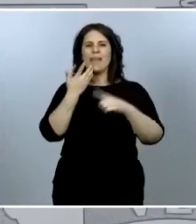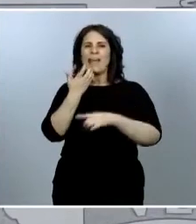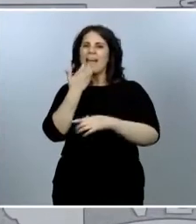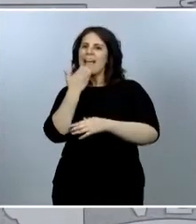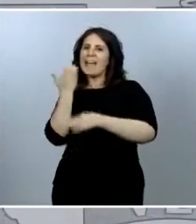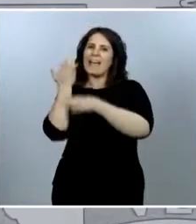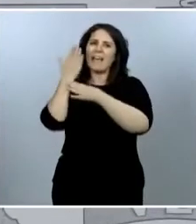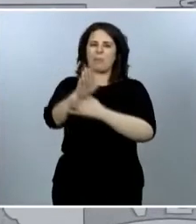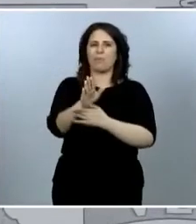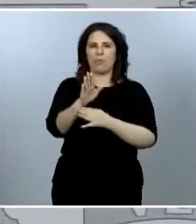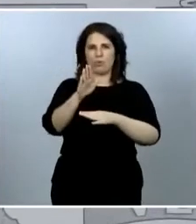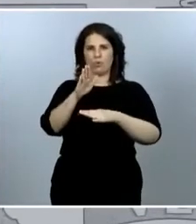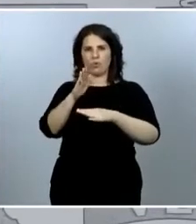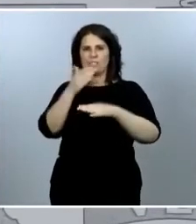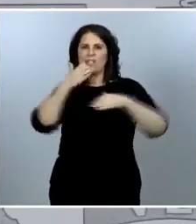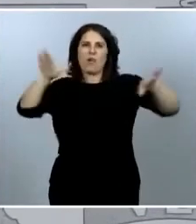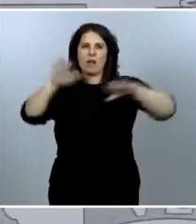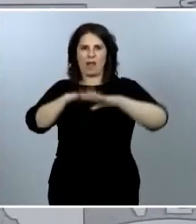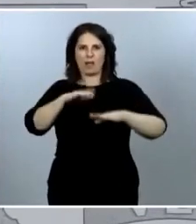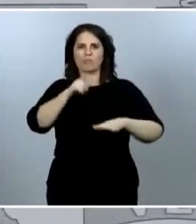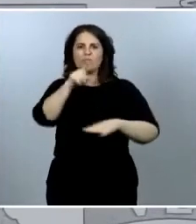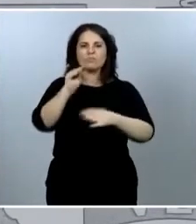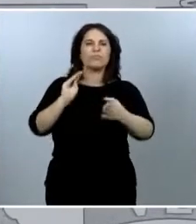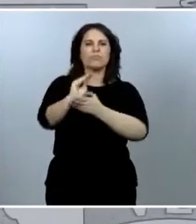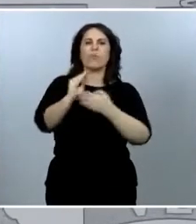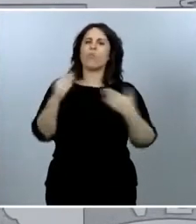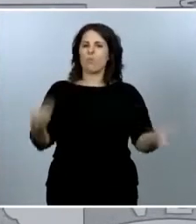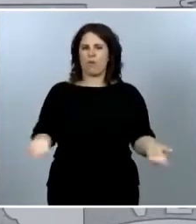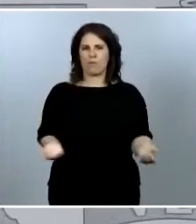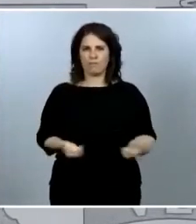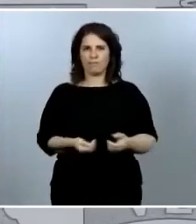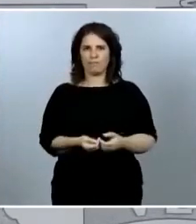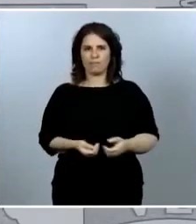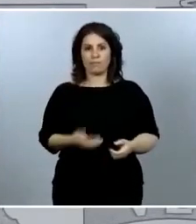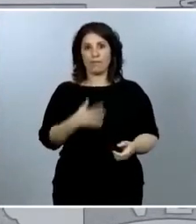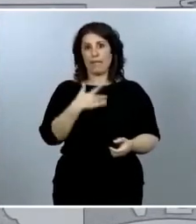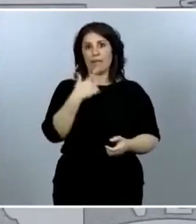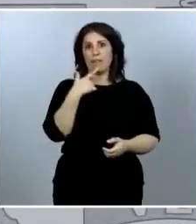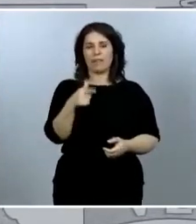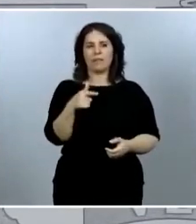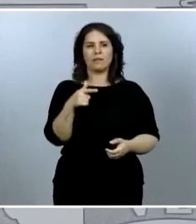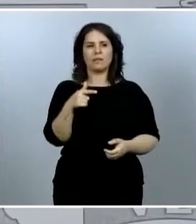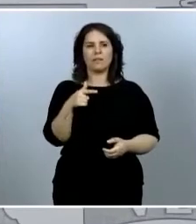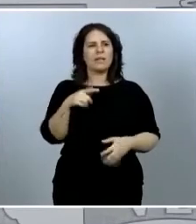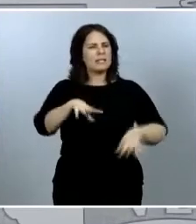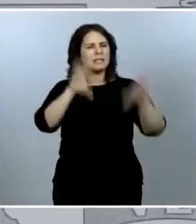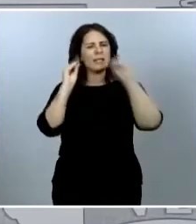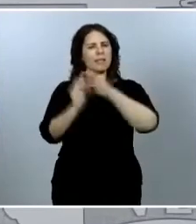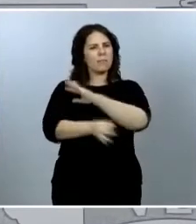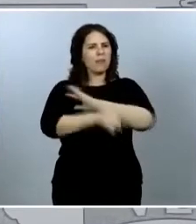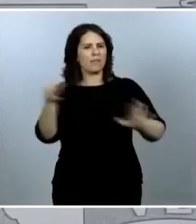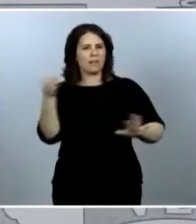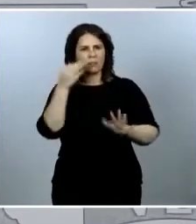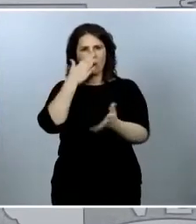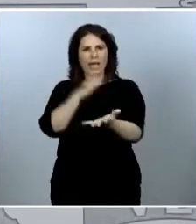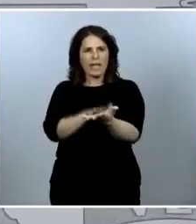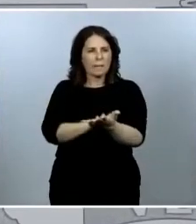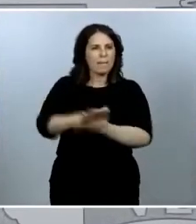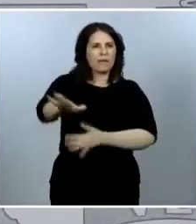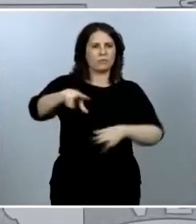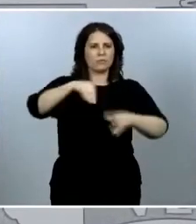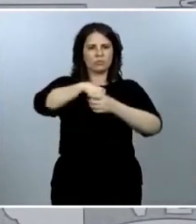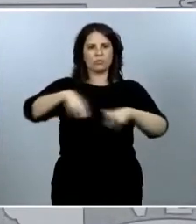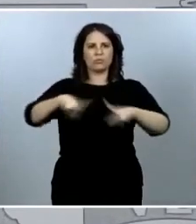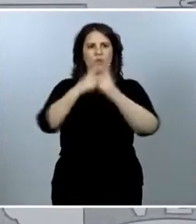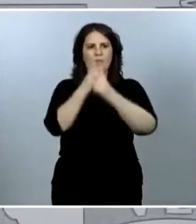visualizan algo es entender el enorme impacto de esta medida en la sociedad española, un enorme impacto